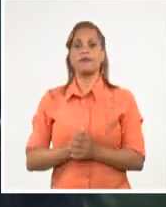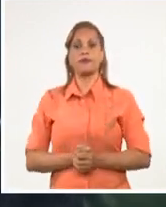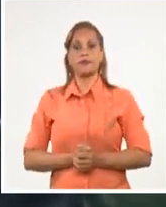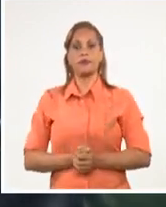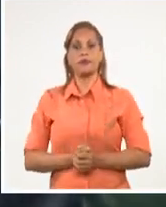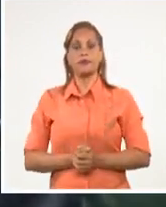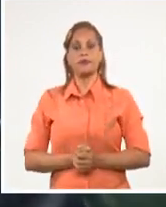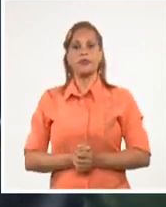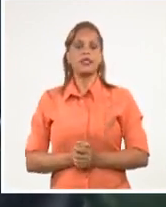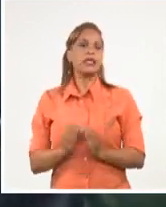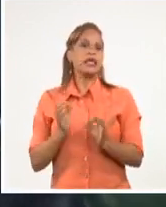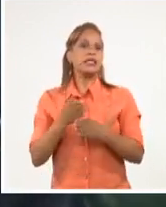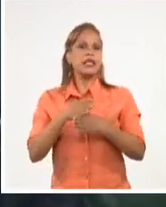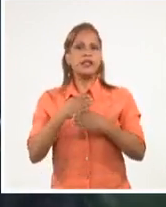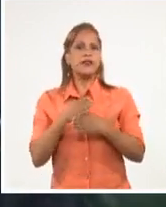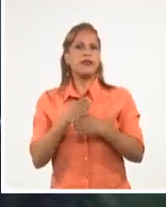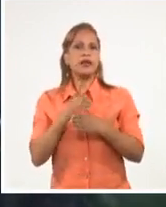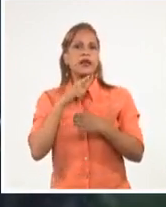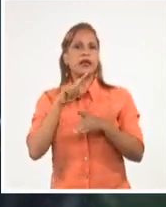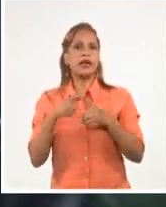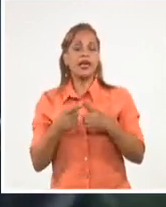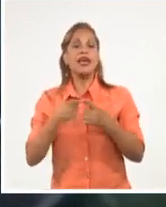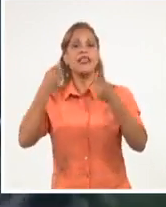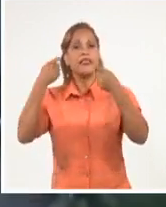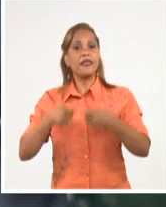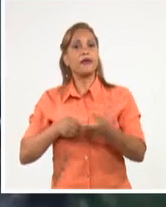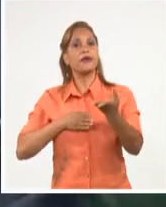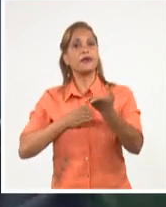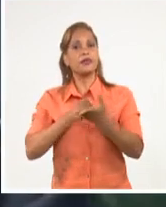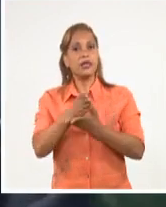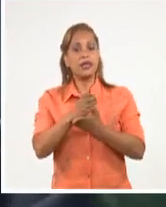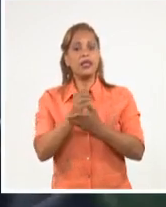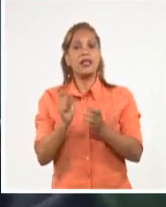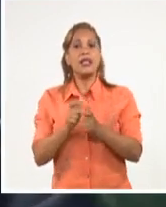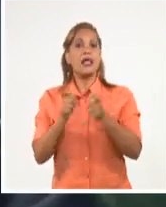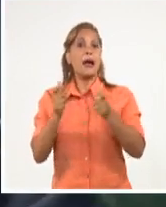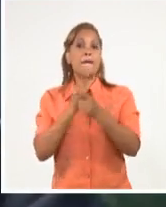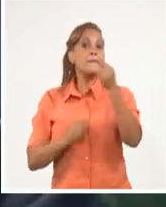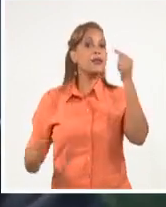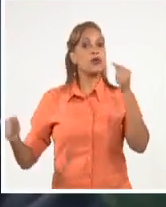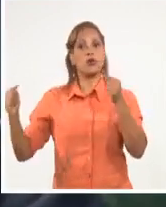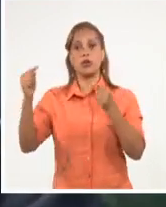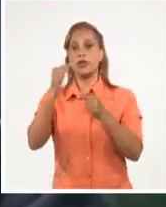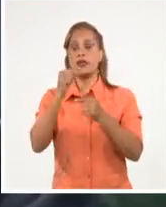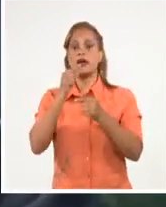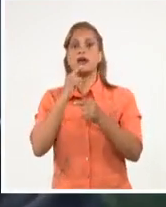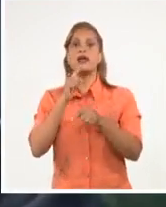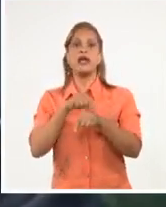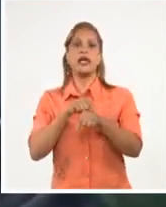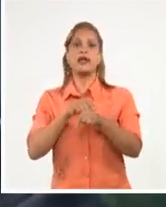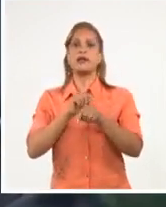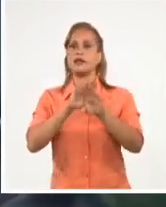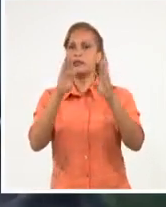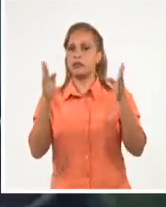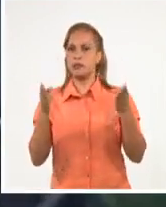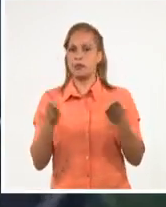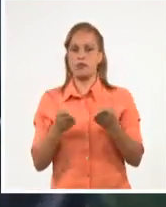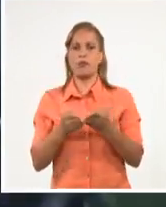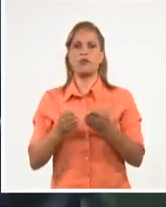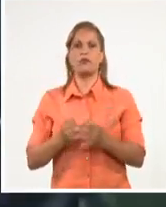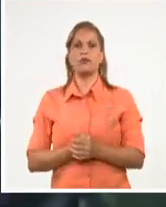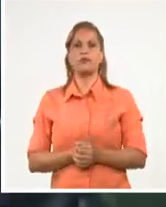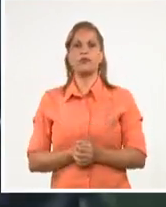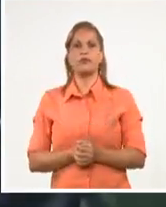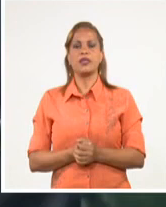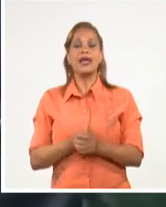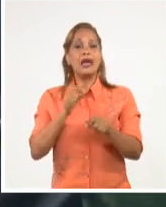que es y debe continuar siendo la mayor prioridad en la esfera del desarme. Al